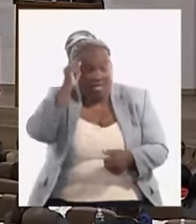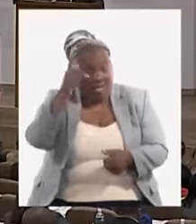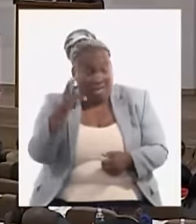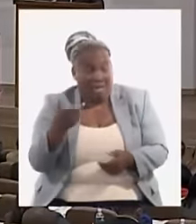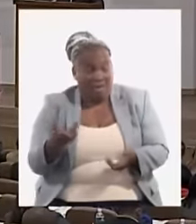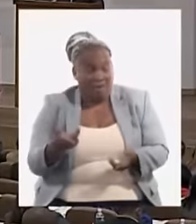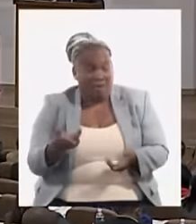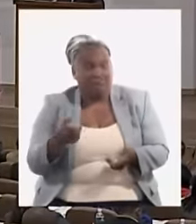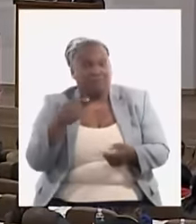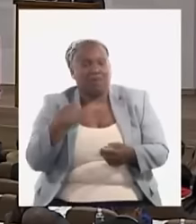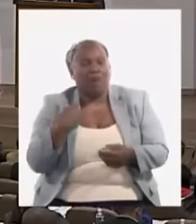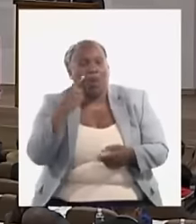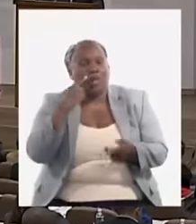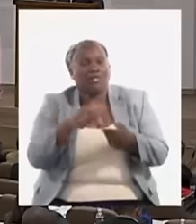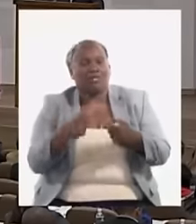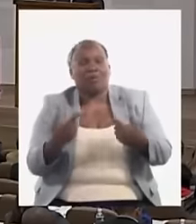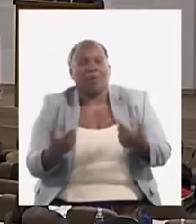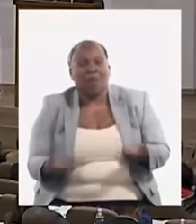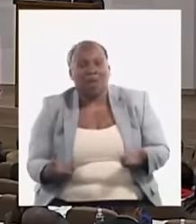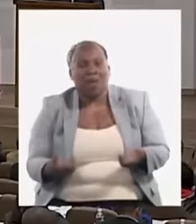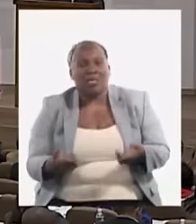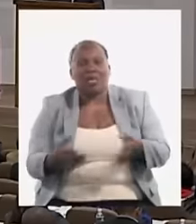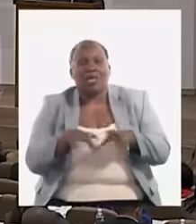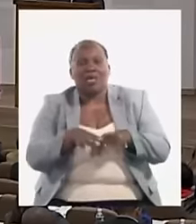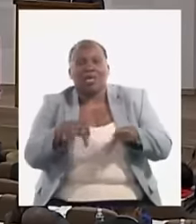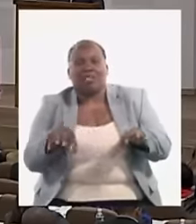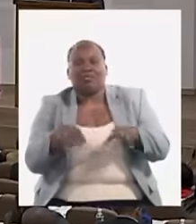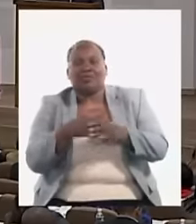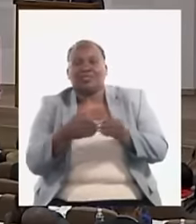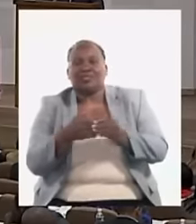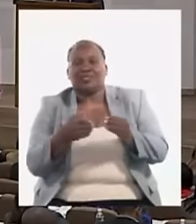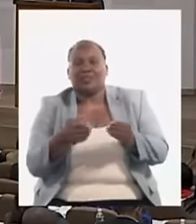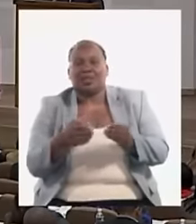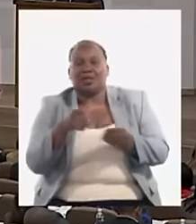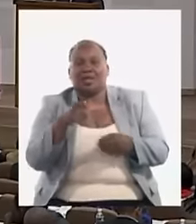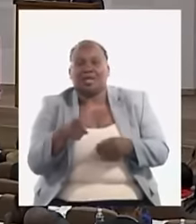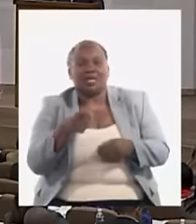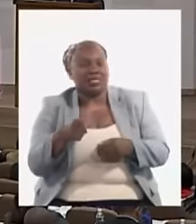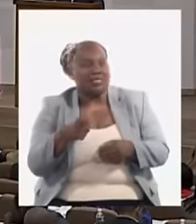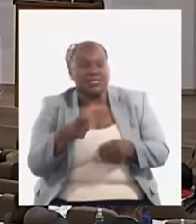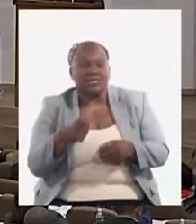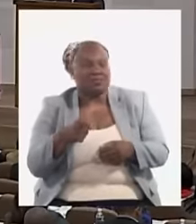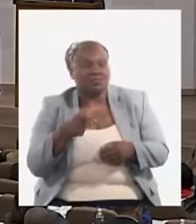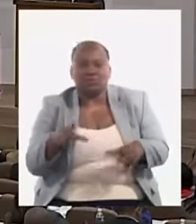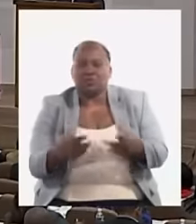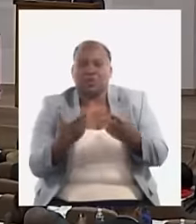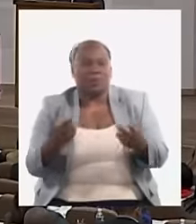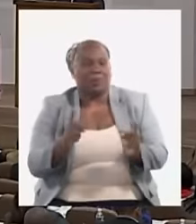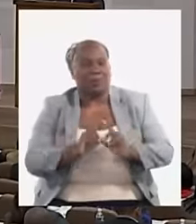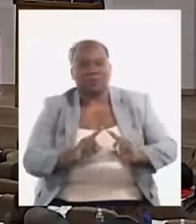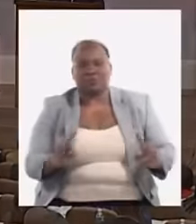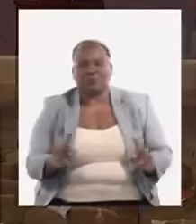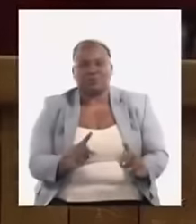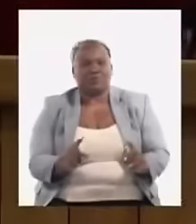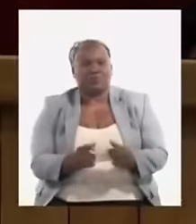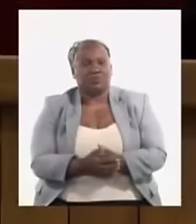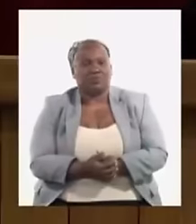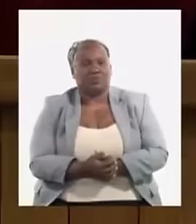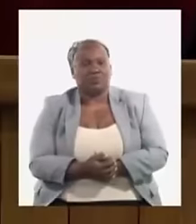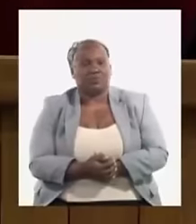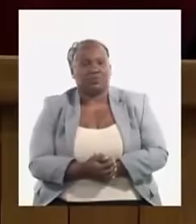para conducir una descentralización de las divisas, dejó de jugar el papel para lo cual se creó y